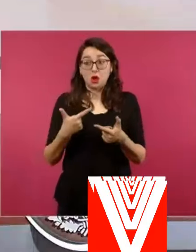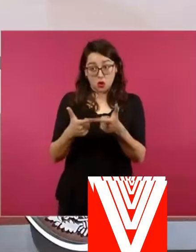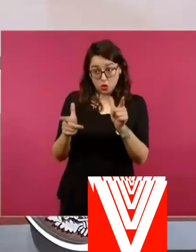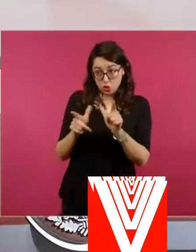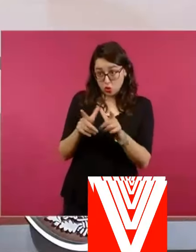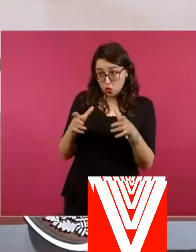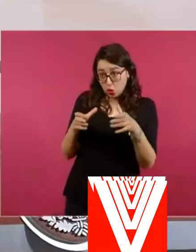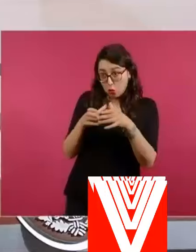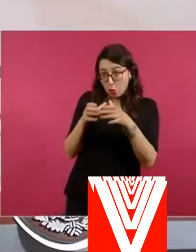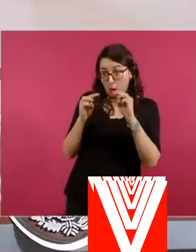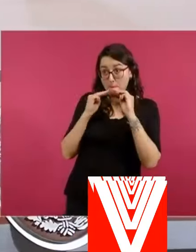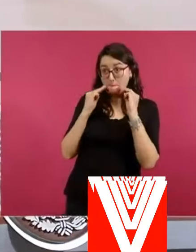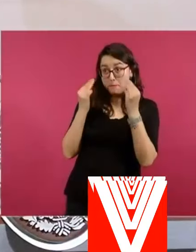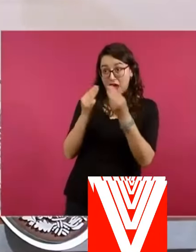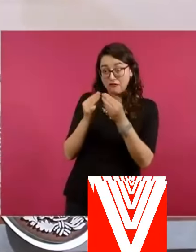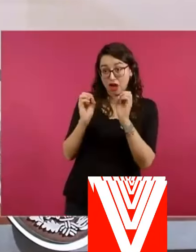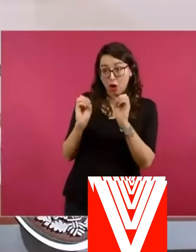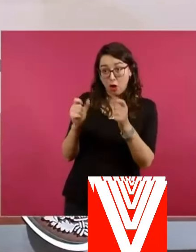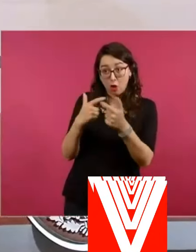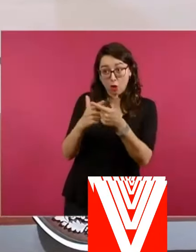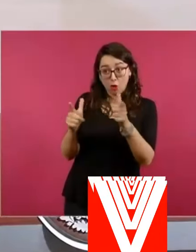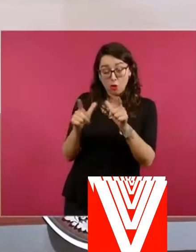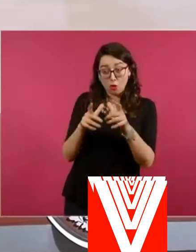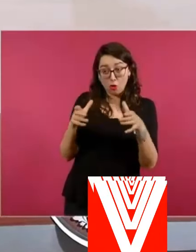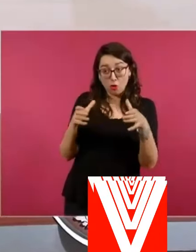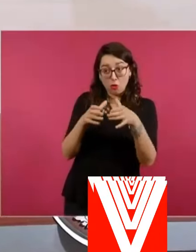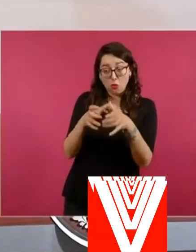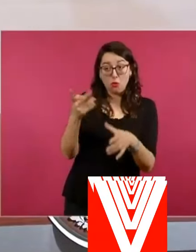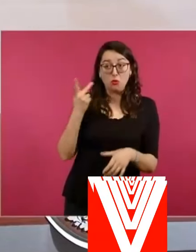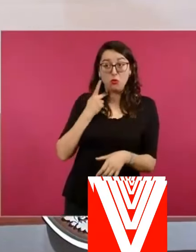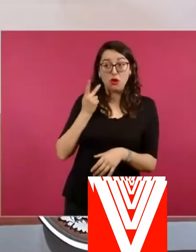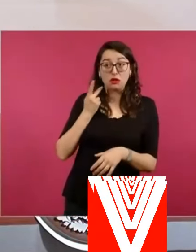pero como que el gobernador